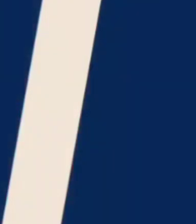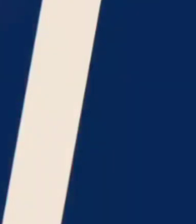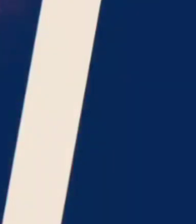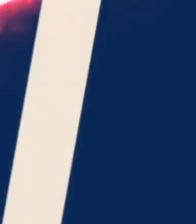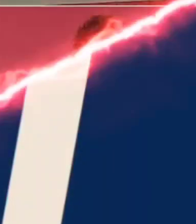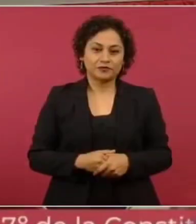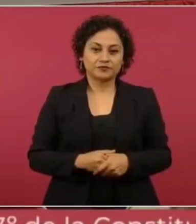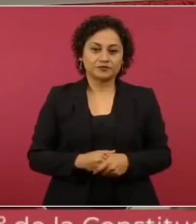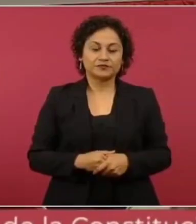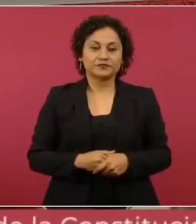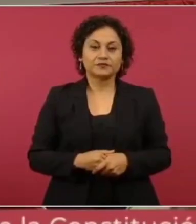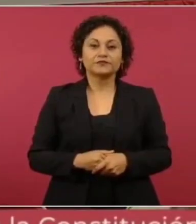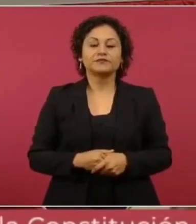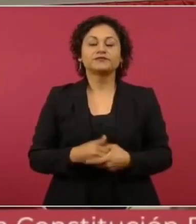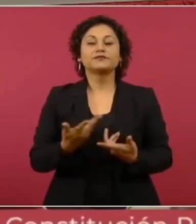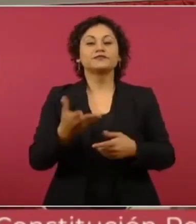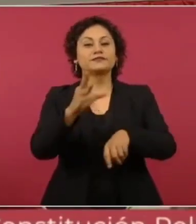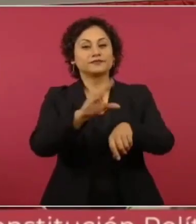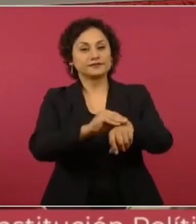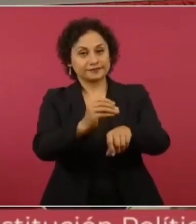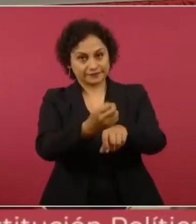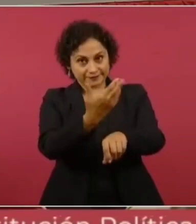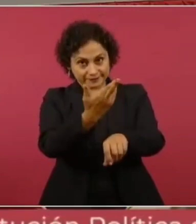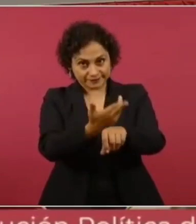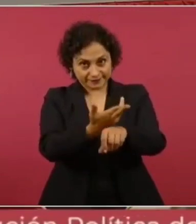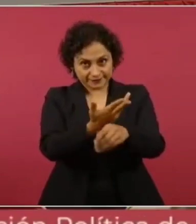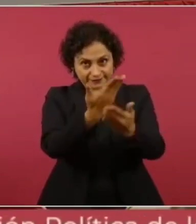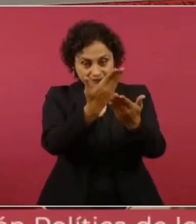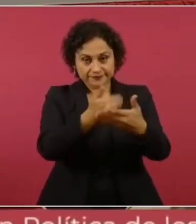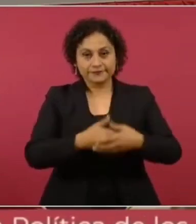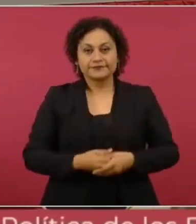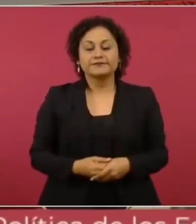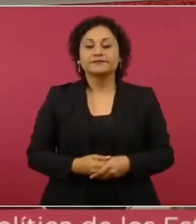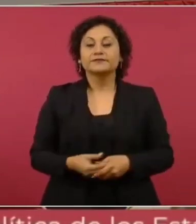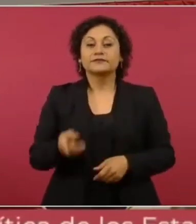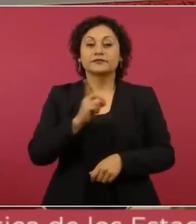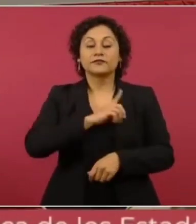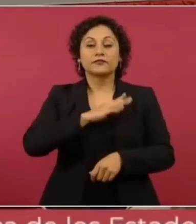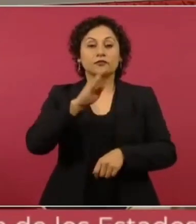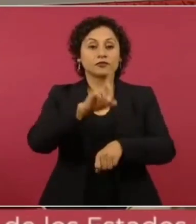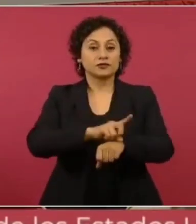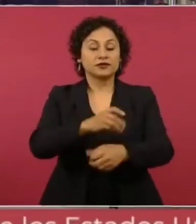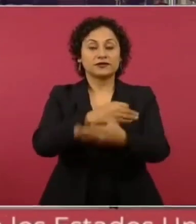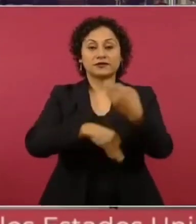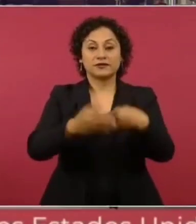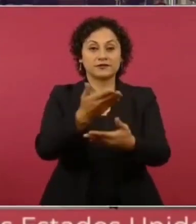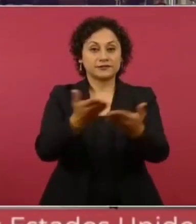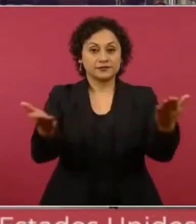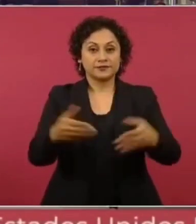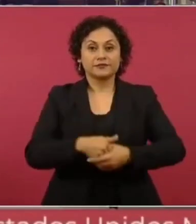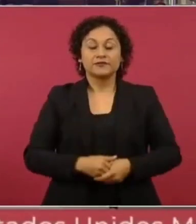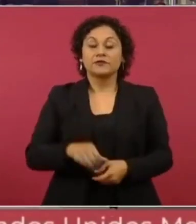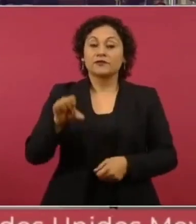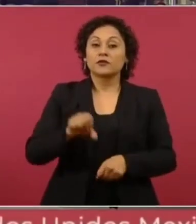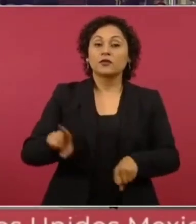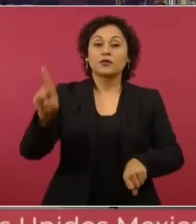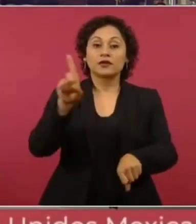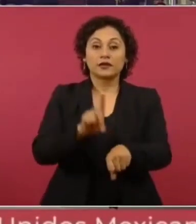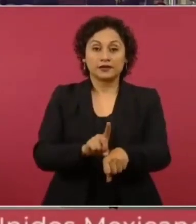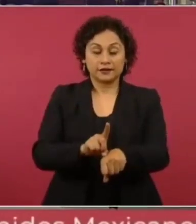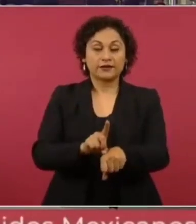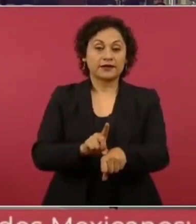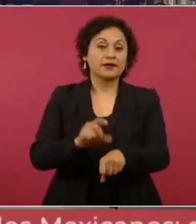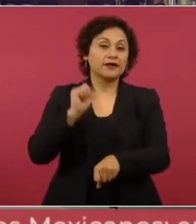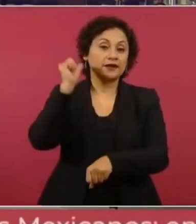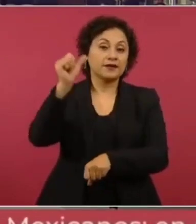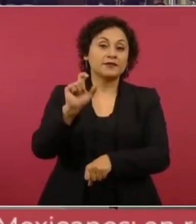¿Qué es secretario con su permiso? Buenos días a todas, a todos. Hoy es veintiséis de abril del dos mil